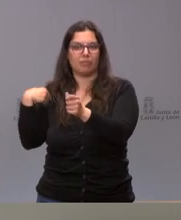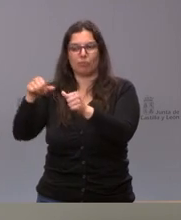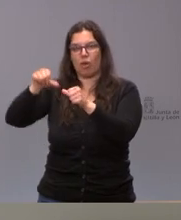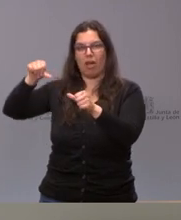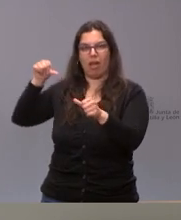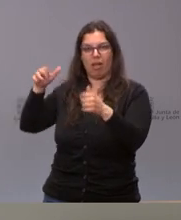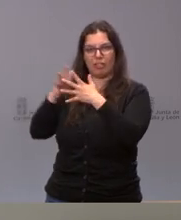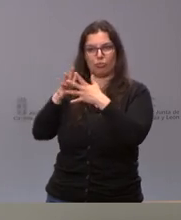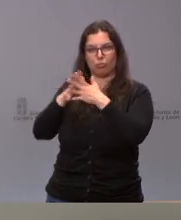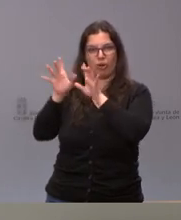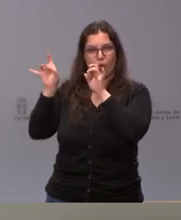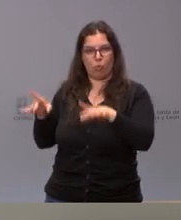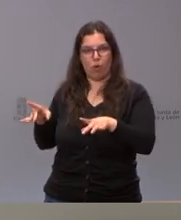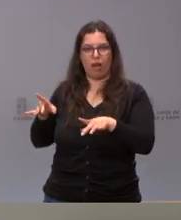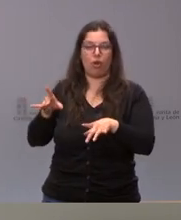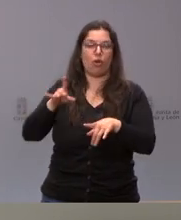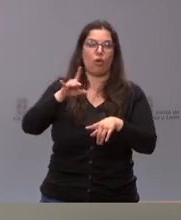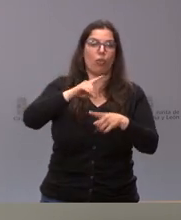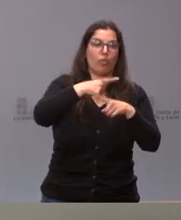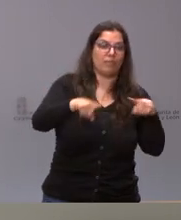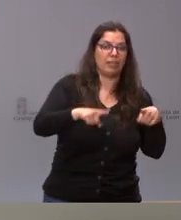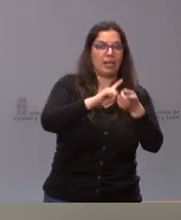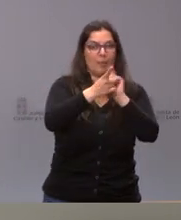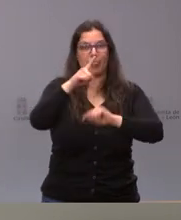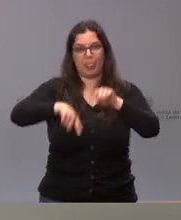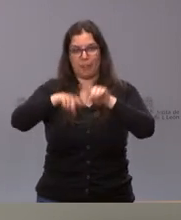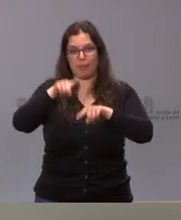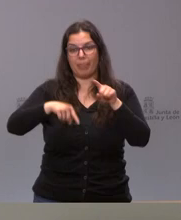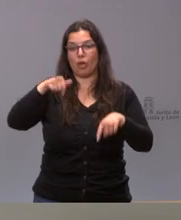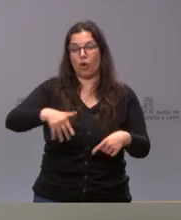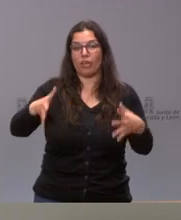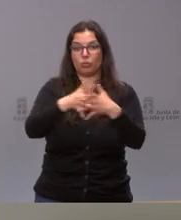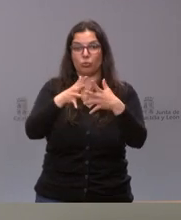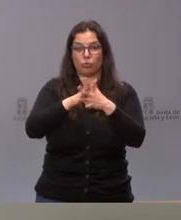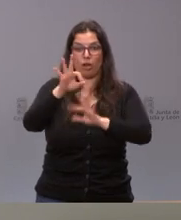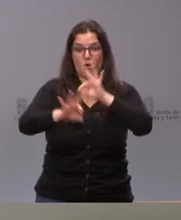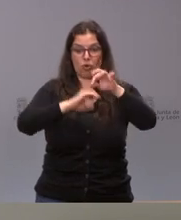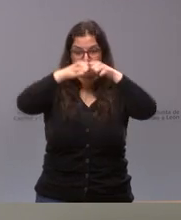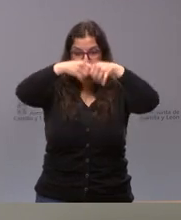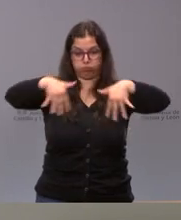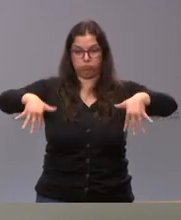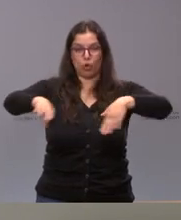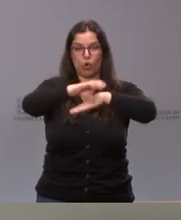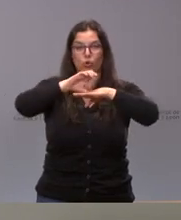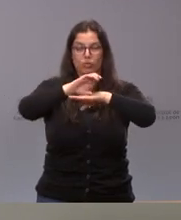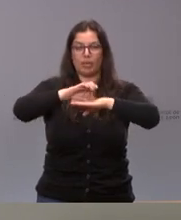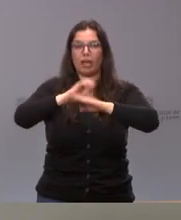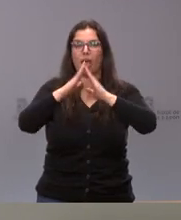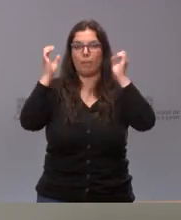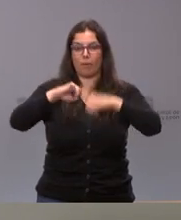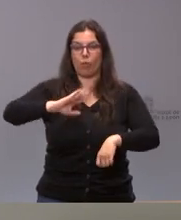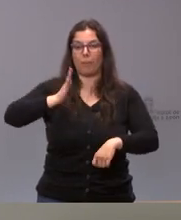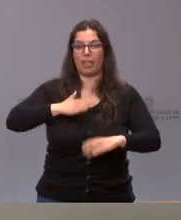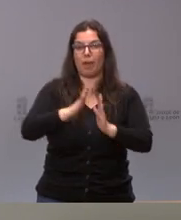estructuras orgánicas. Lo que hacemos hoy es aprobar esas estructuras orgánicas de las consejerías. Se van a publicar en el boletín oficial de mañana